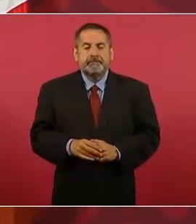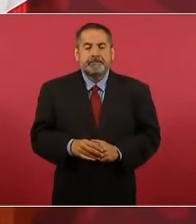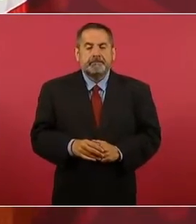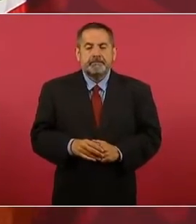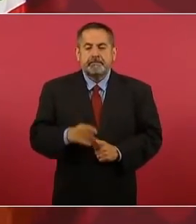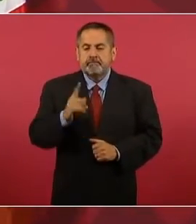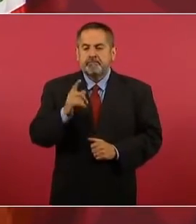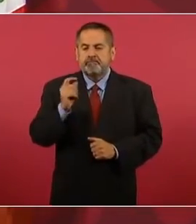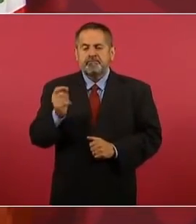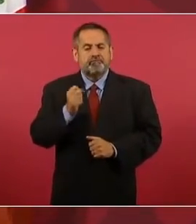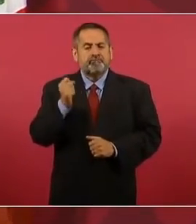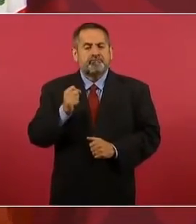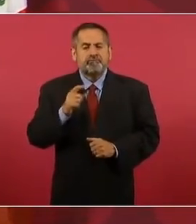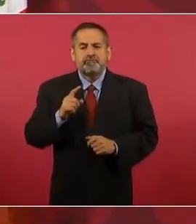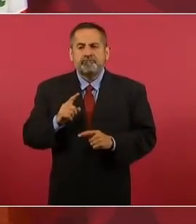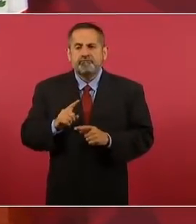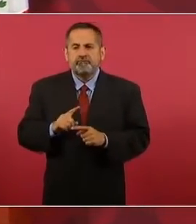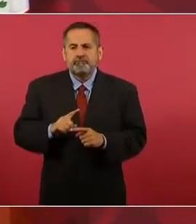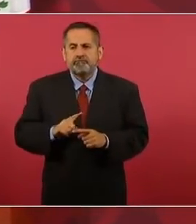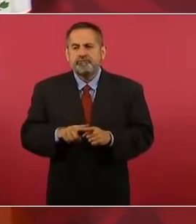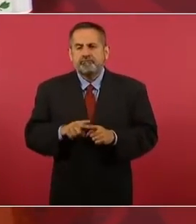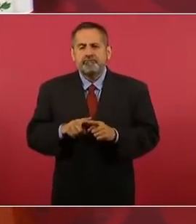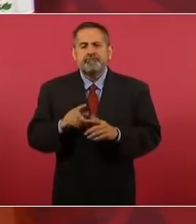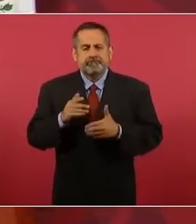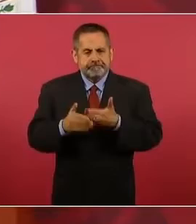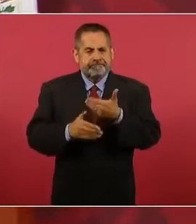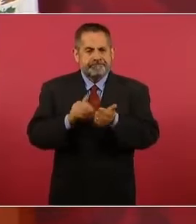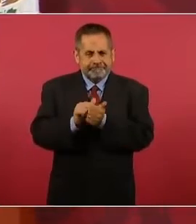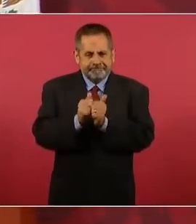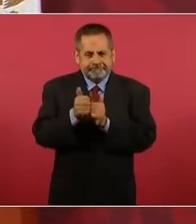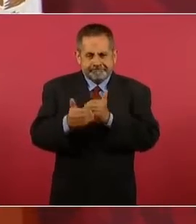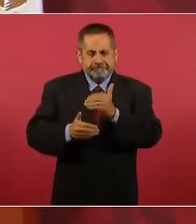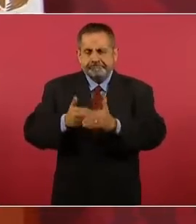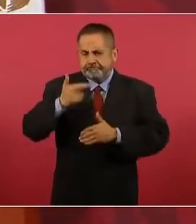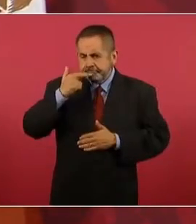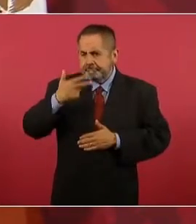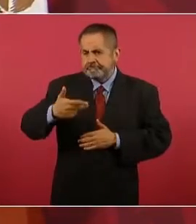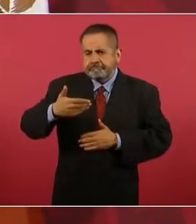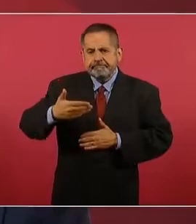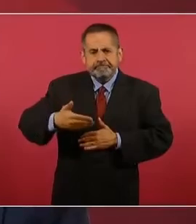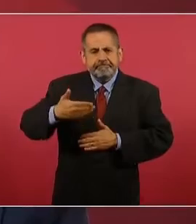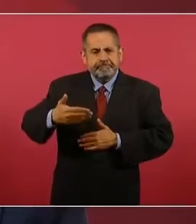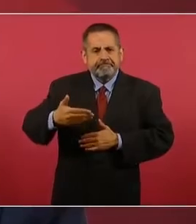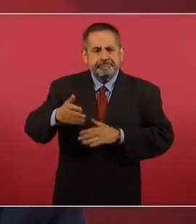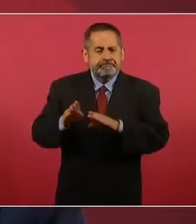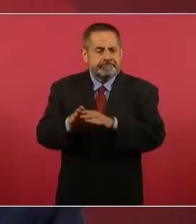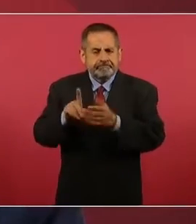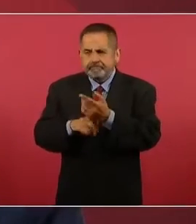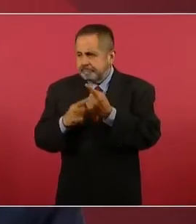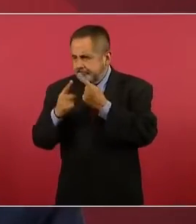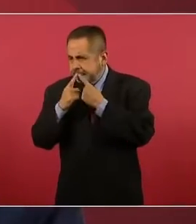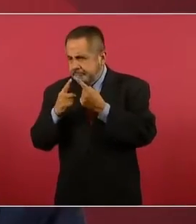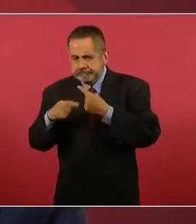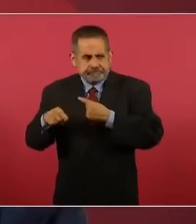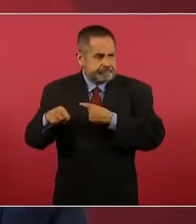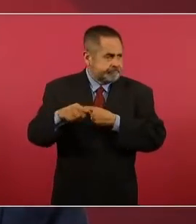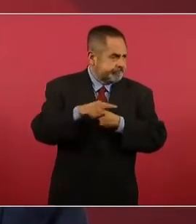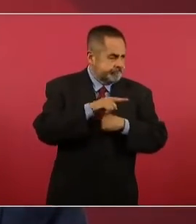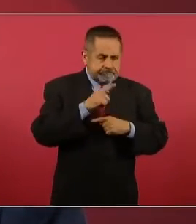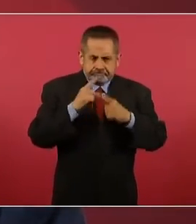Entonces, afortunadamente se ha ido avanzando en el diálogo, en la conciliación y